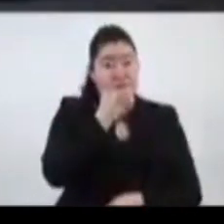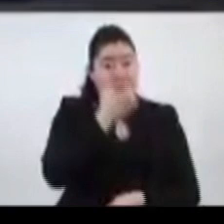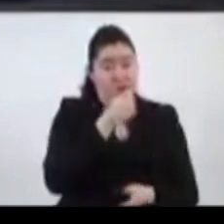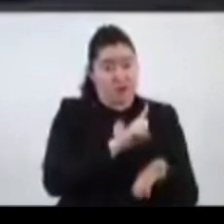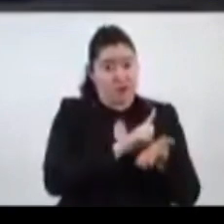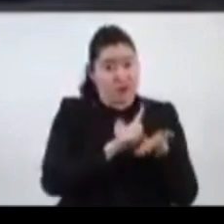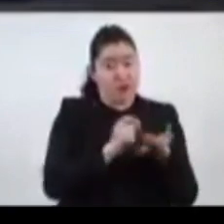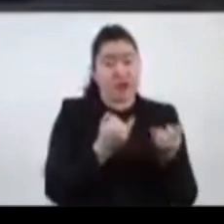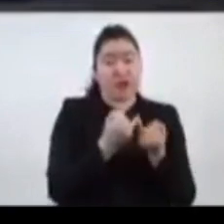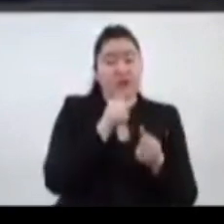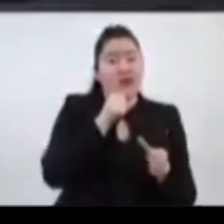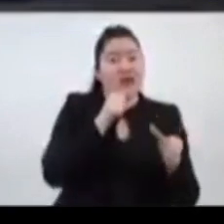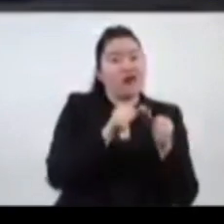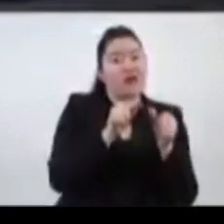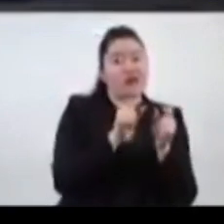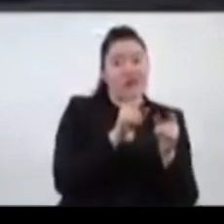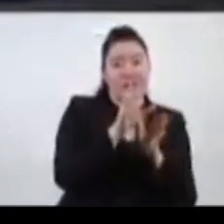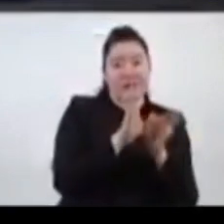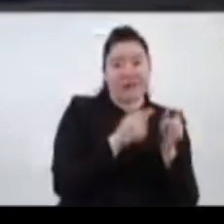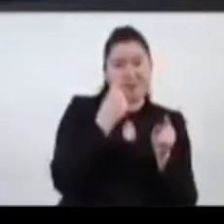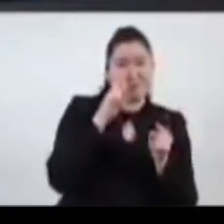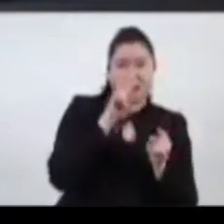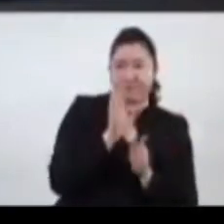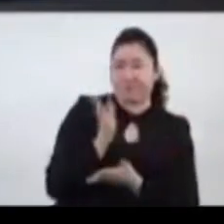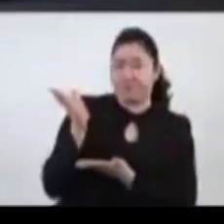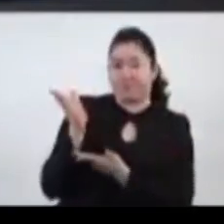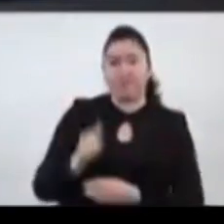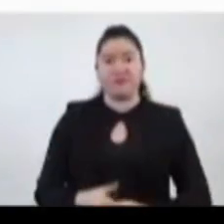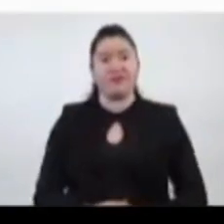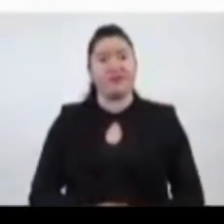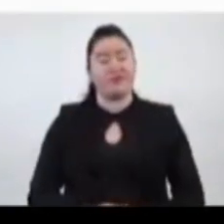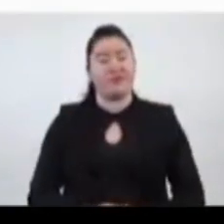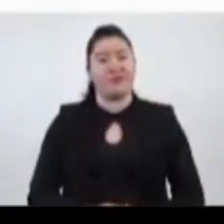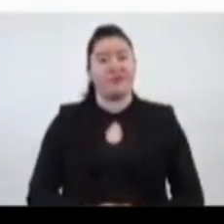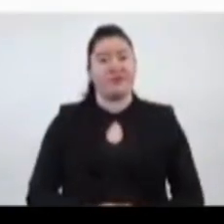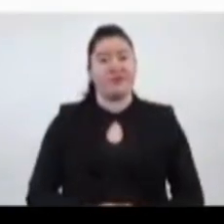y a la primera letra del apellido paterno, como aparece en la pantalla.